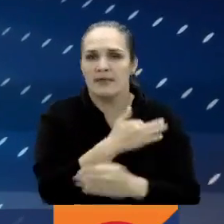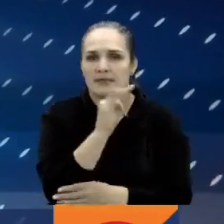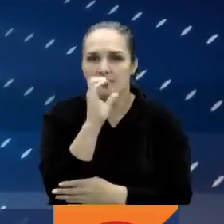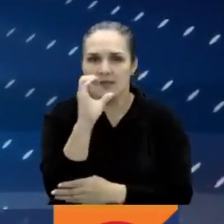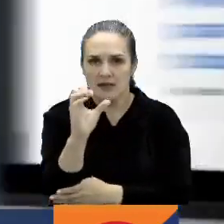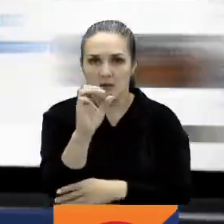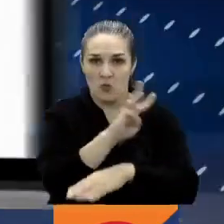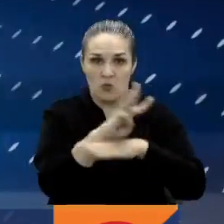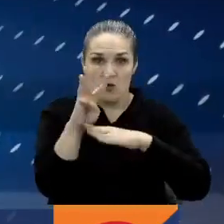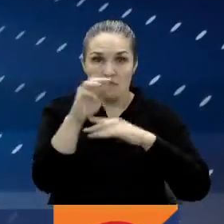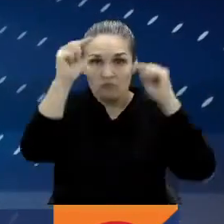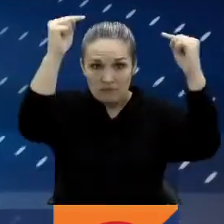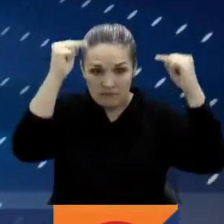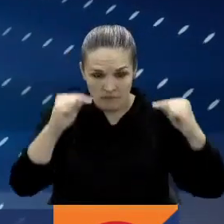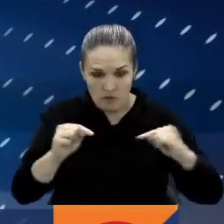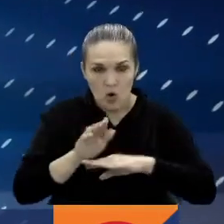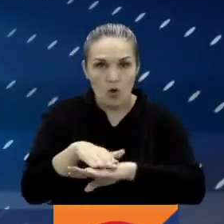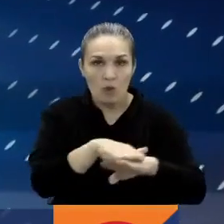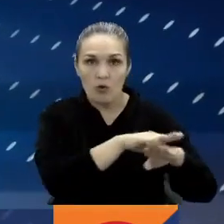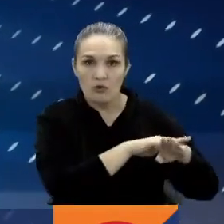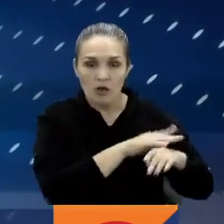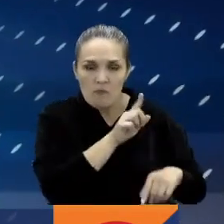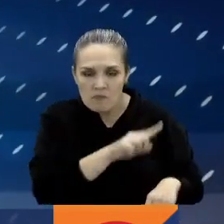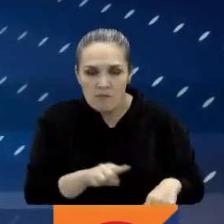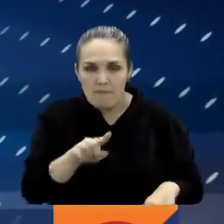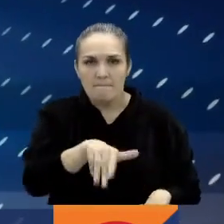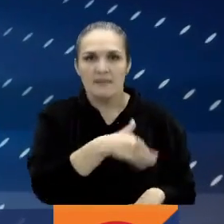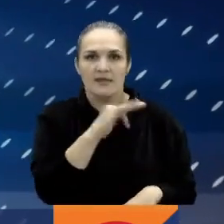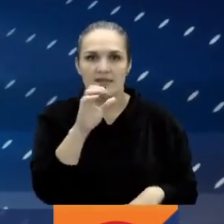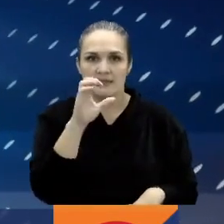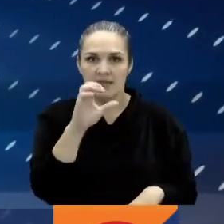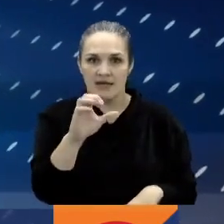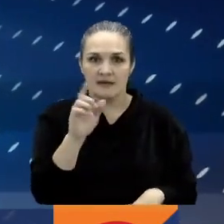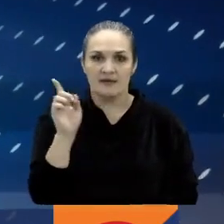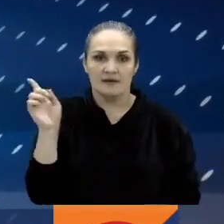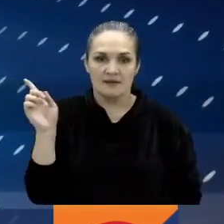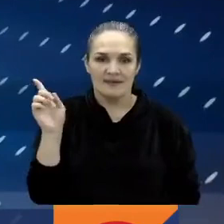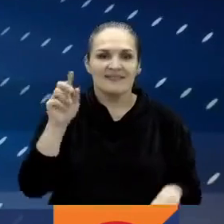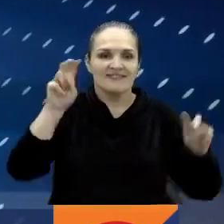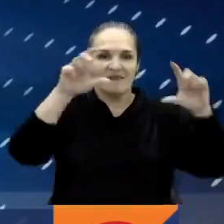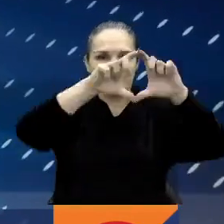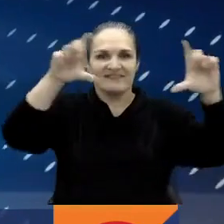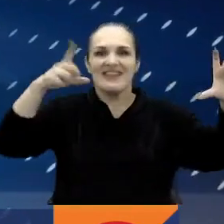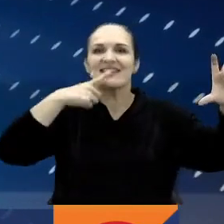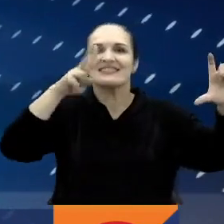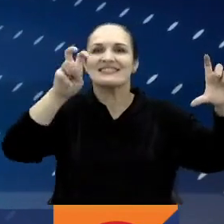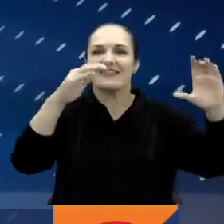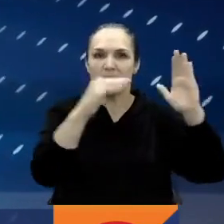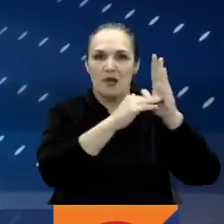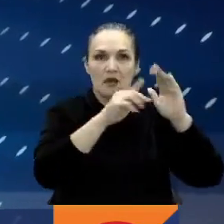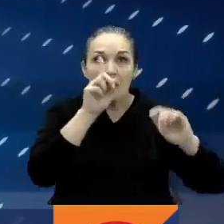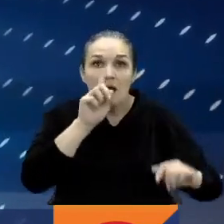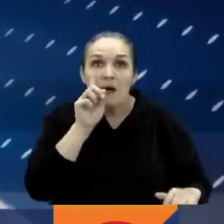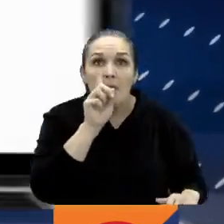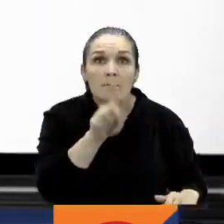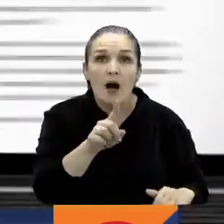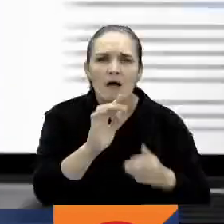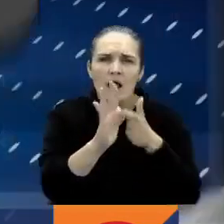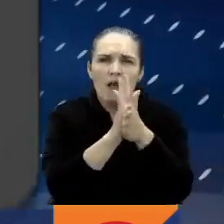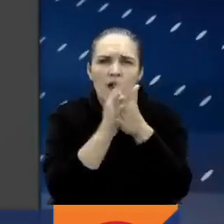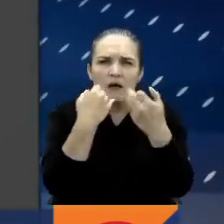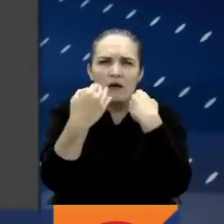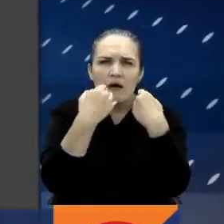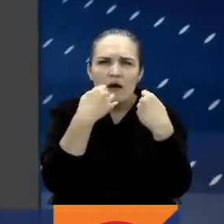abajo en la sección convocatoria. Si te clic en Ministerio TIC, abre 7000 cupos. Lea con atención la descripción y